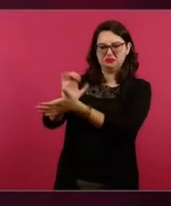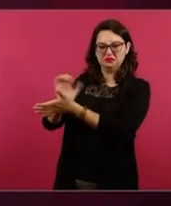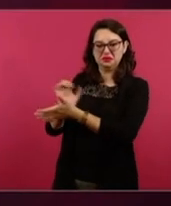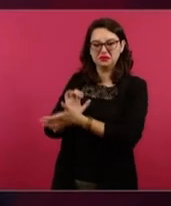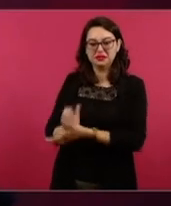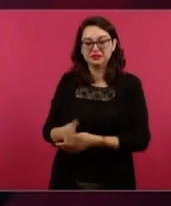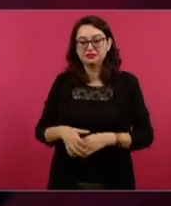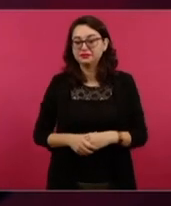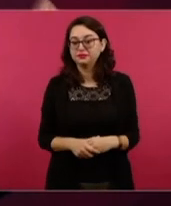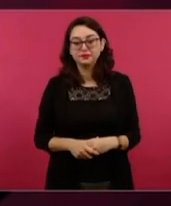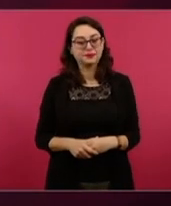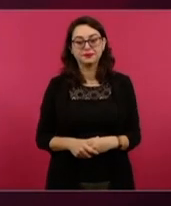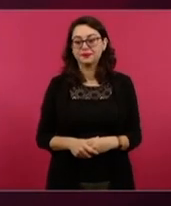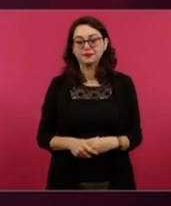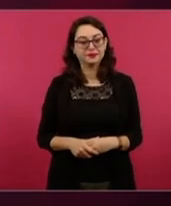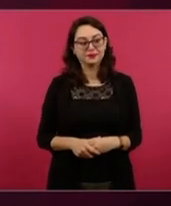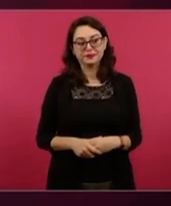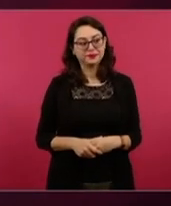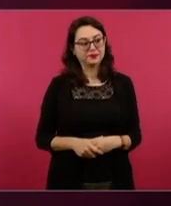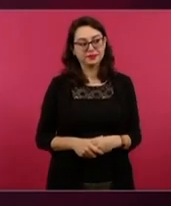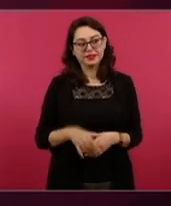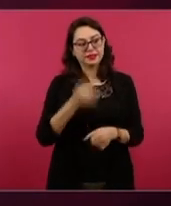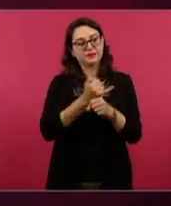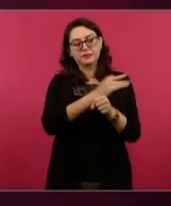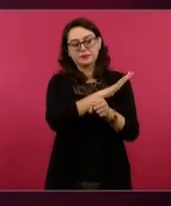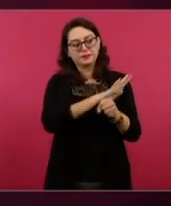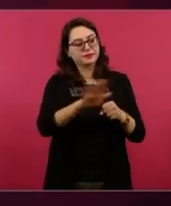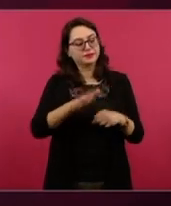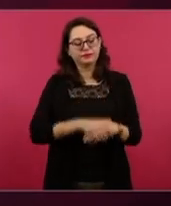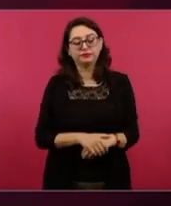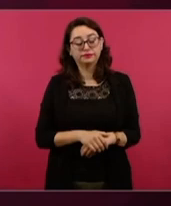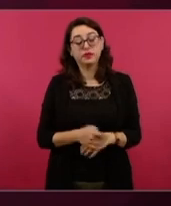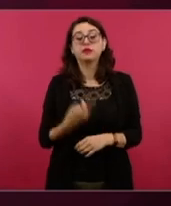Por eso es muy bueno el debate.